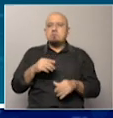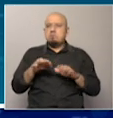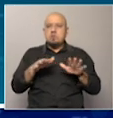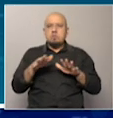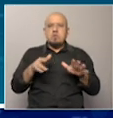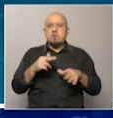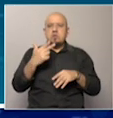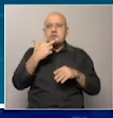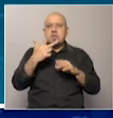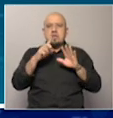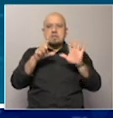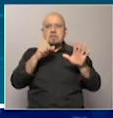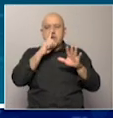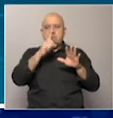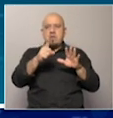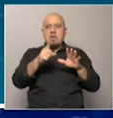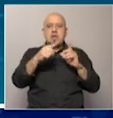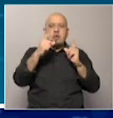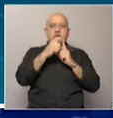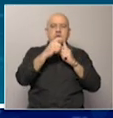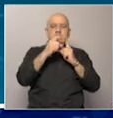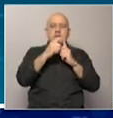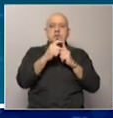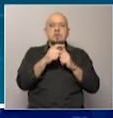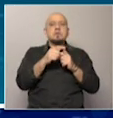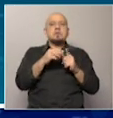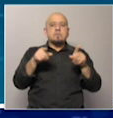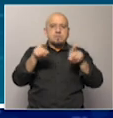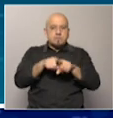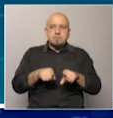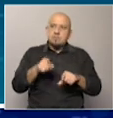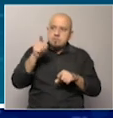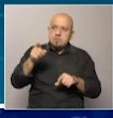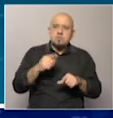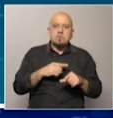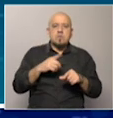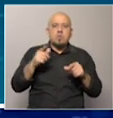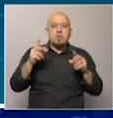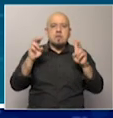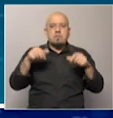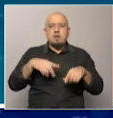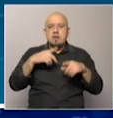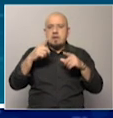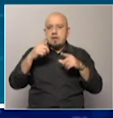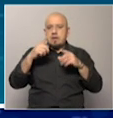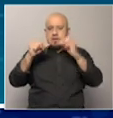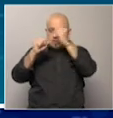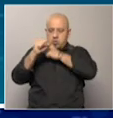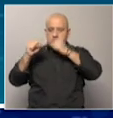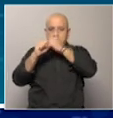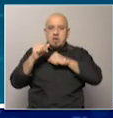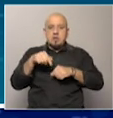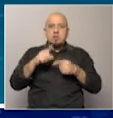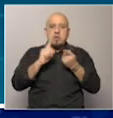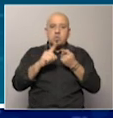.000 dólares de PBI per cápita, al igual que también es muy tecnificado Israel. Con lo cual es un